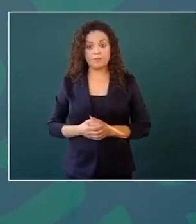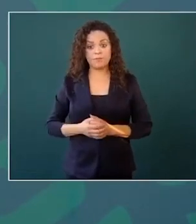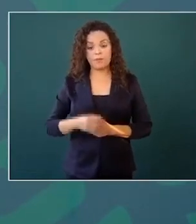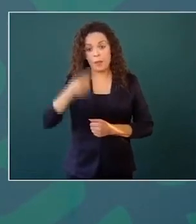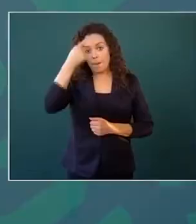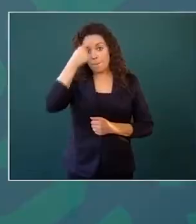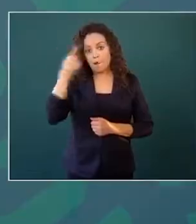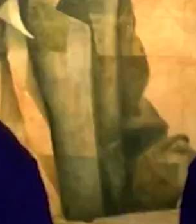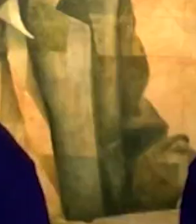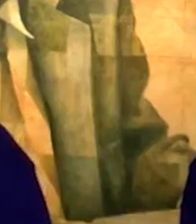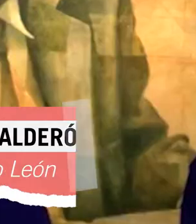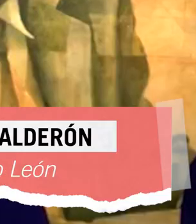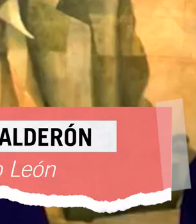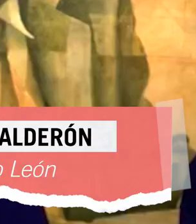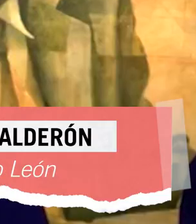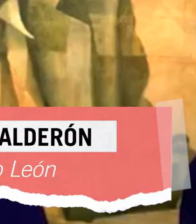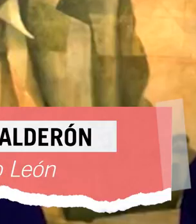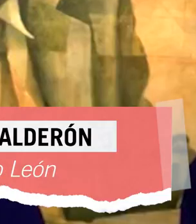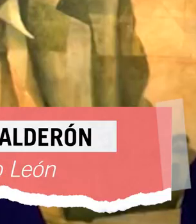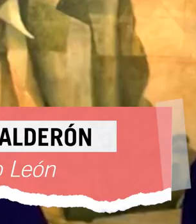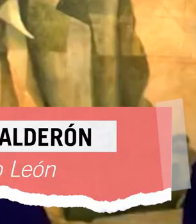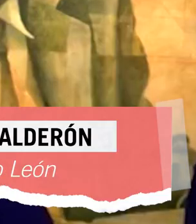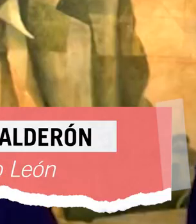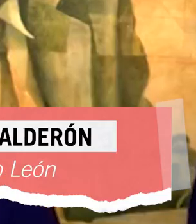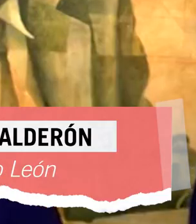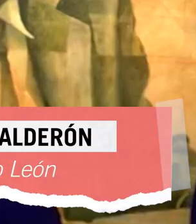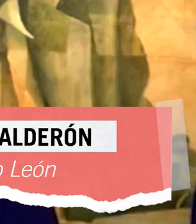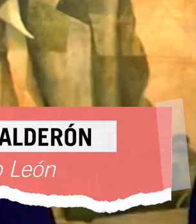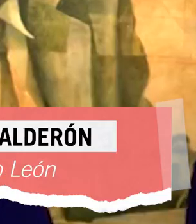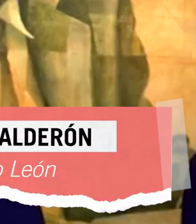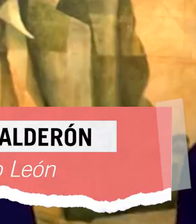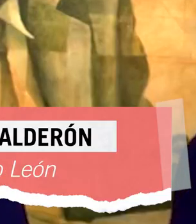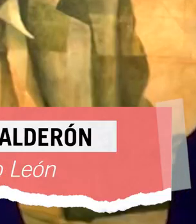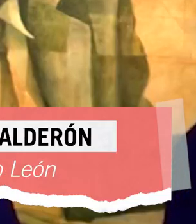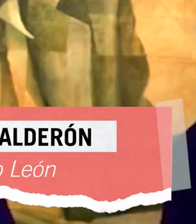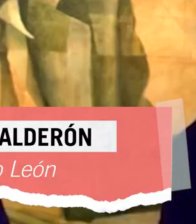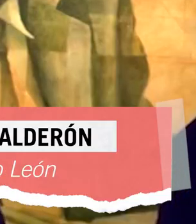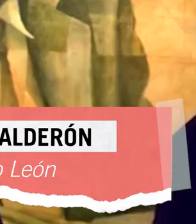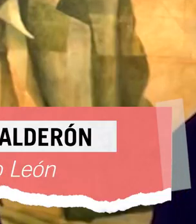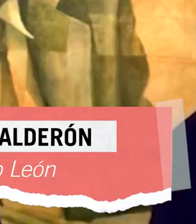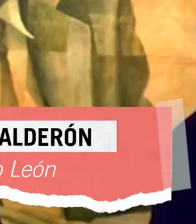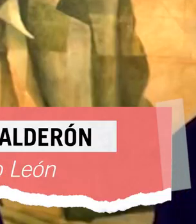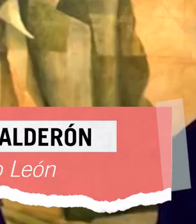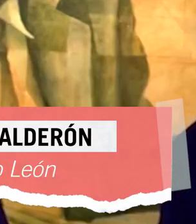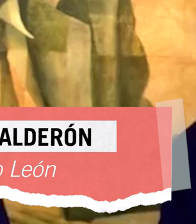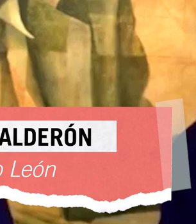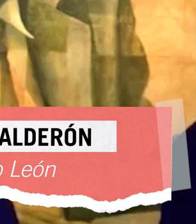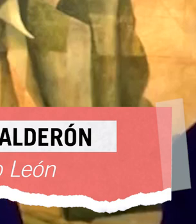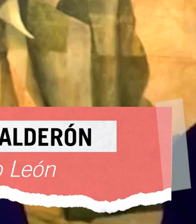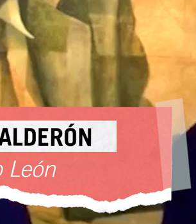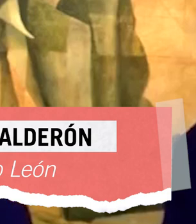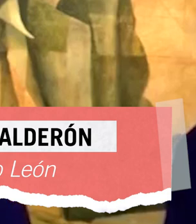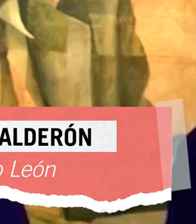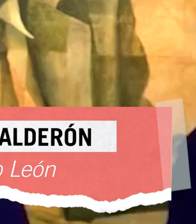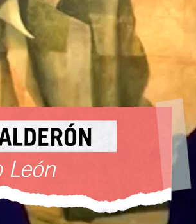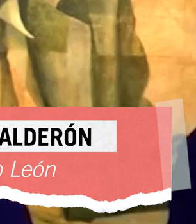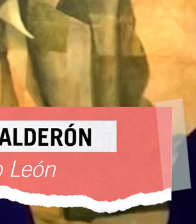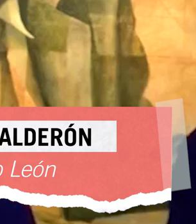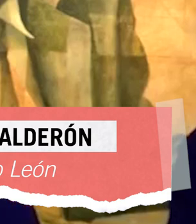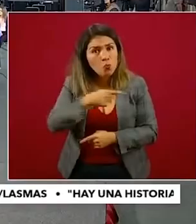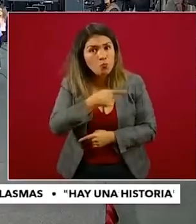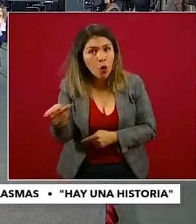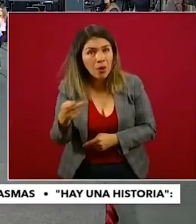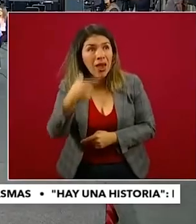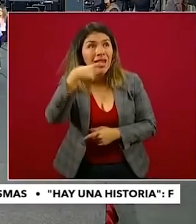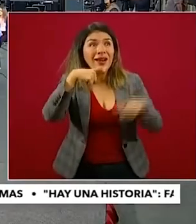la construcción del Tren Mayo. Cero noticias para el norte y cuando te vea a ti no te voy a decir nada. Así que ponte unos tapones en las